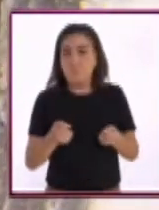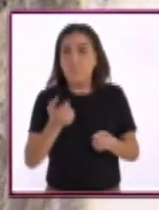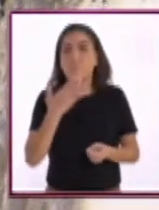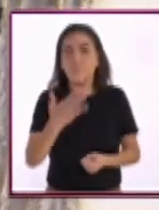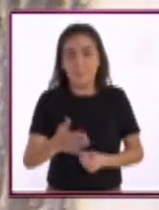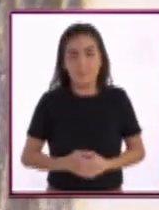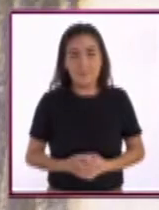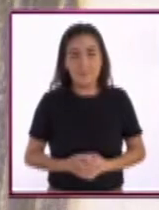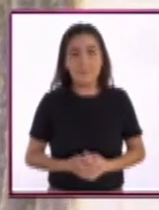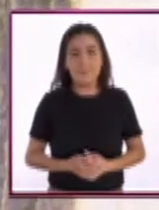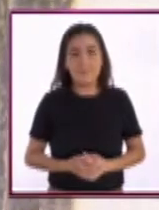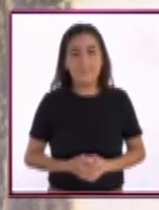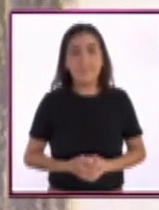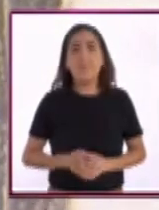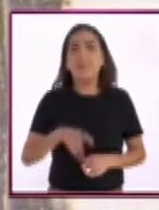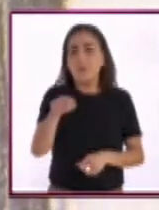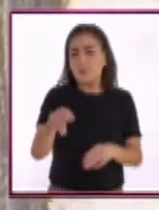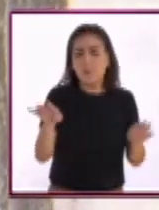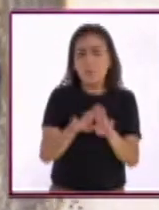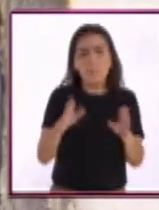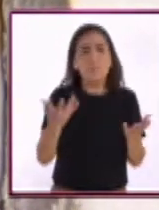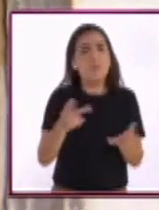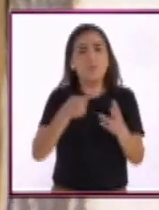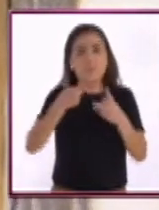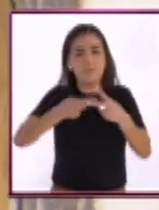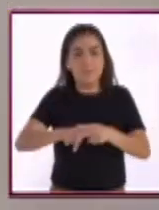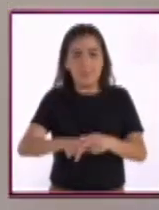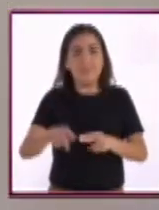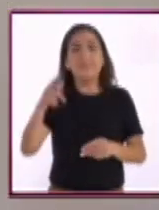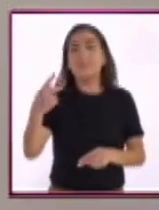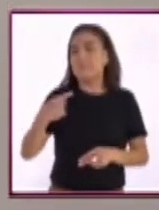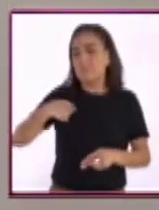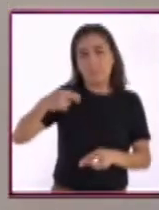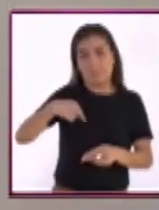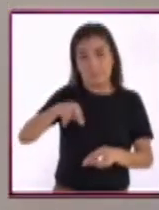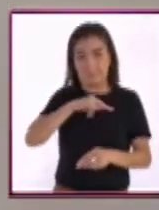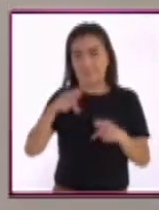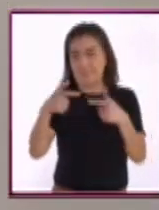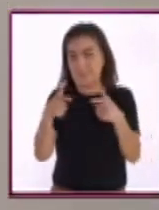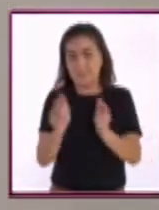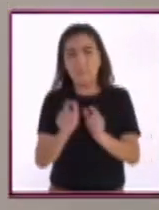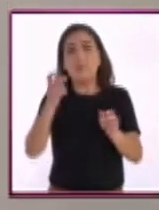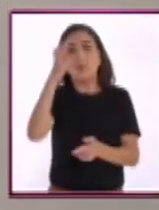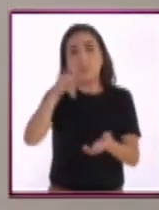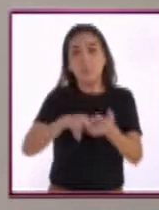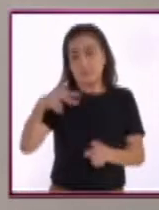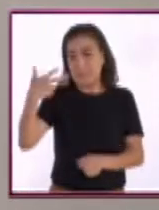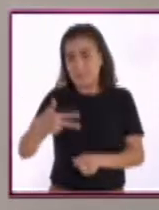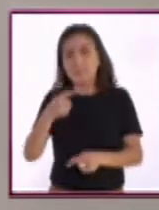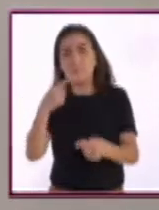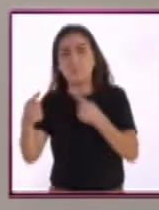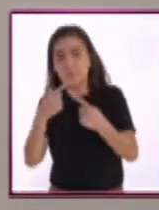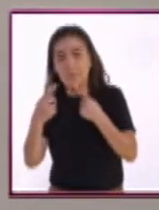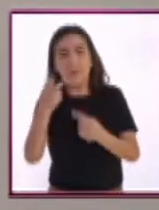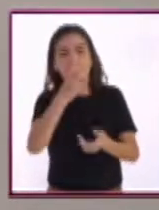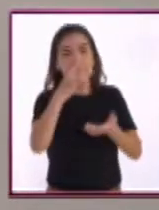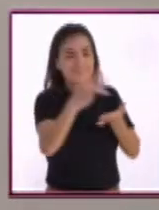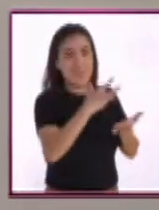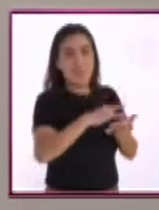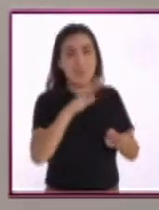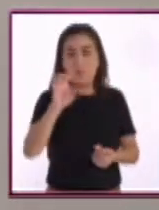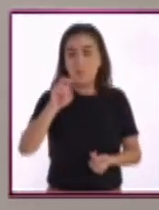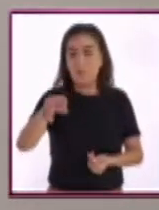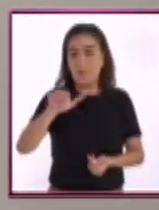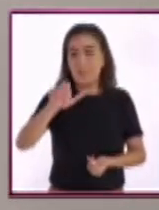Esta tecnología fue desarrollada por nosotros. Empezamos el proceso desde el 2013 y fuimos apoyados por el